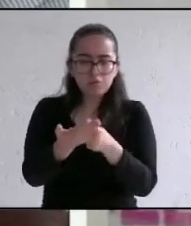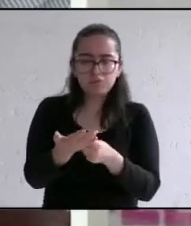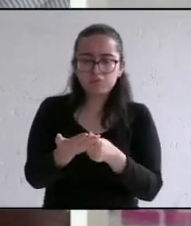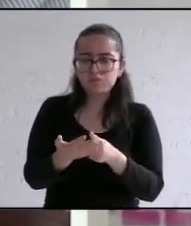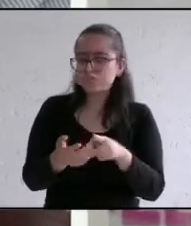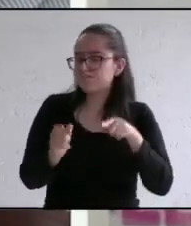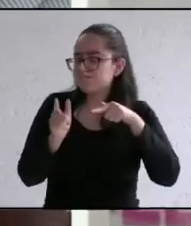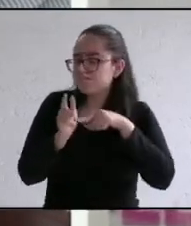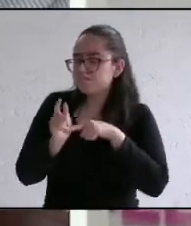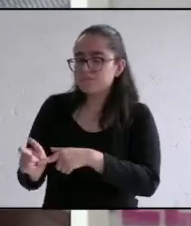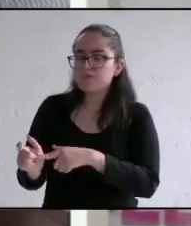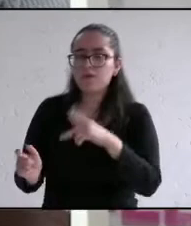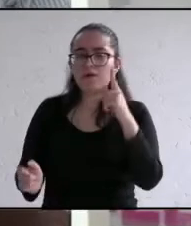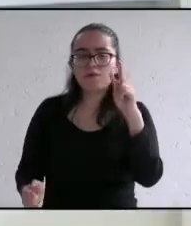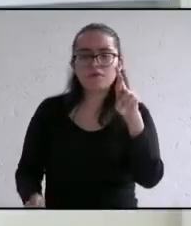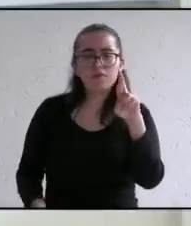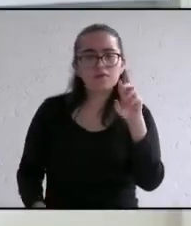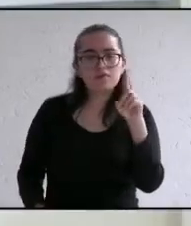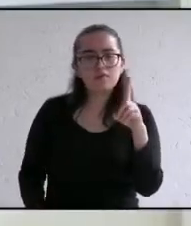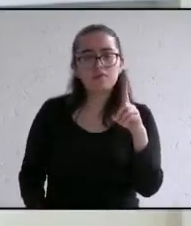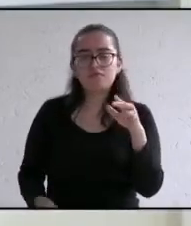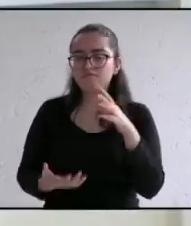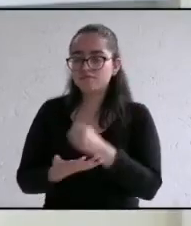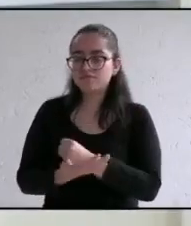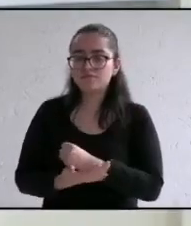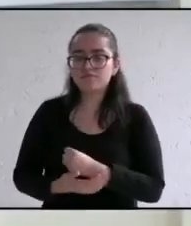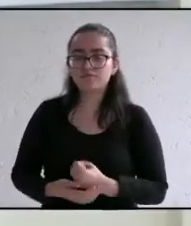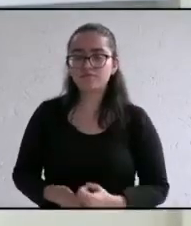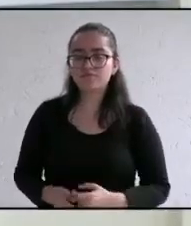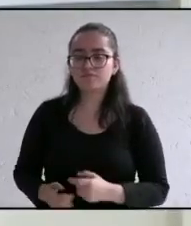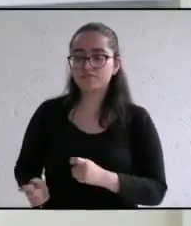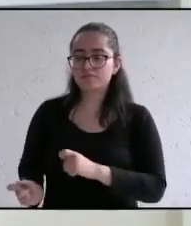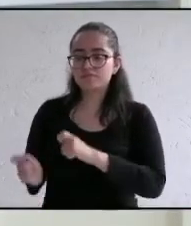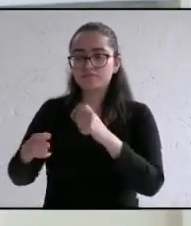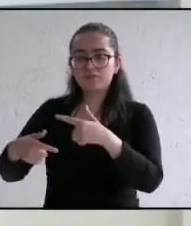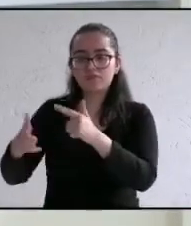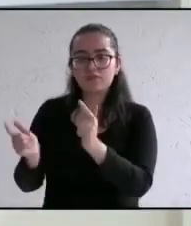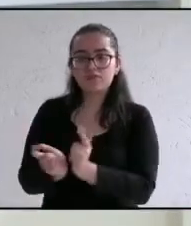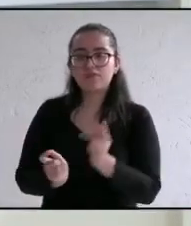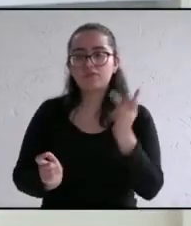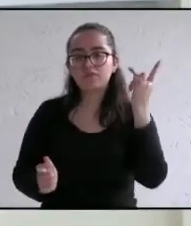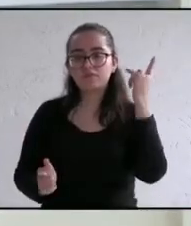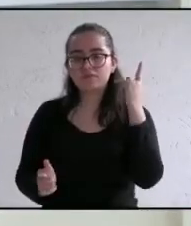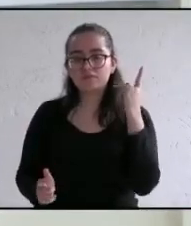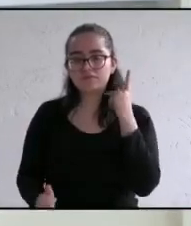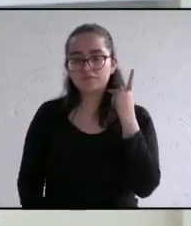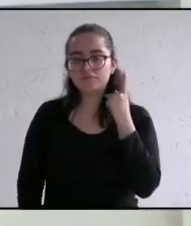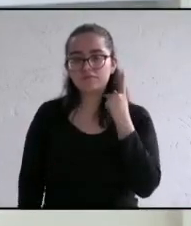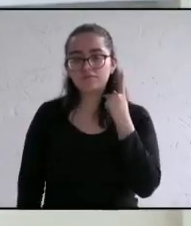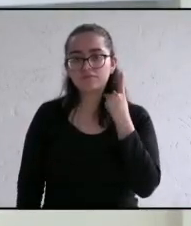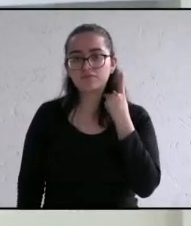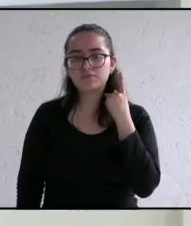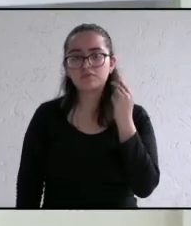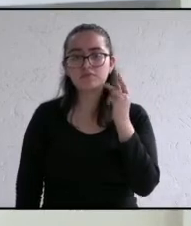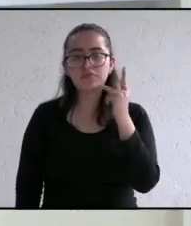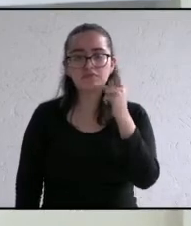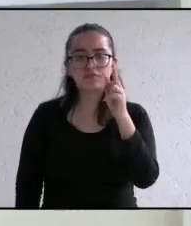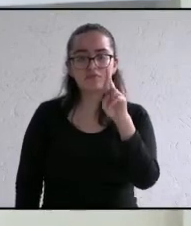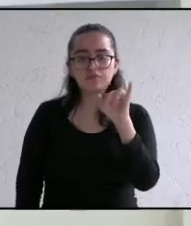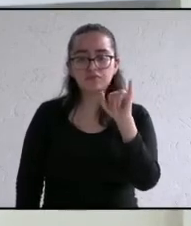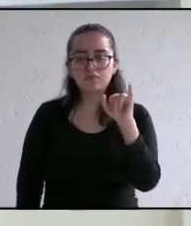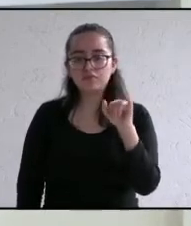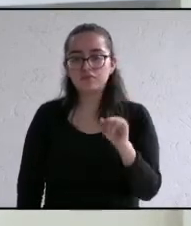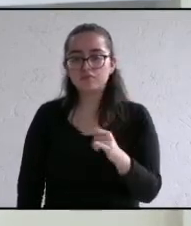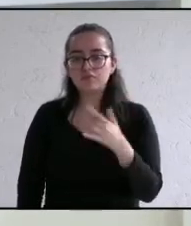PRD va a triunfar gracias continuamos con la candidata del PRI Yamilet